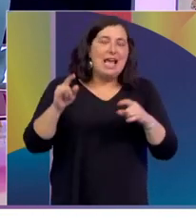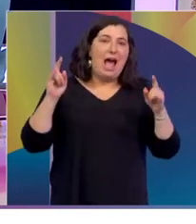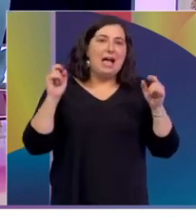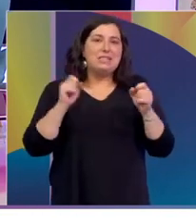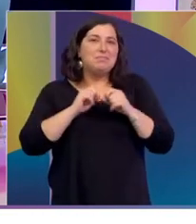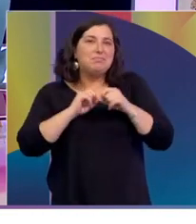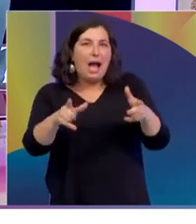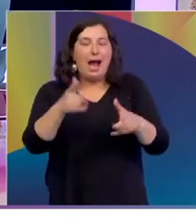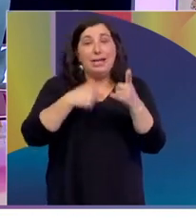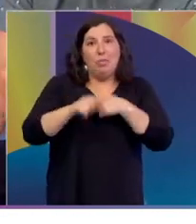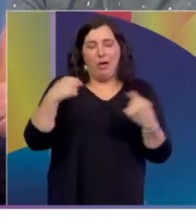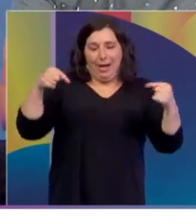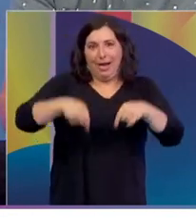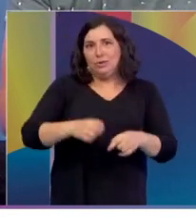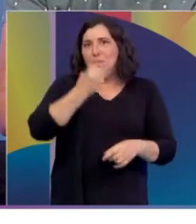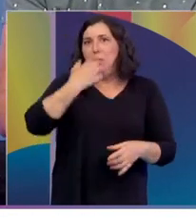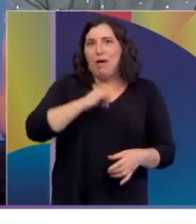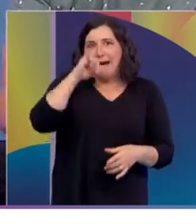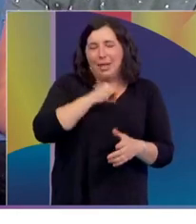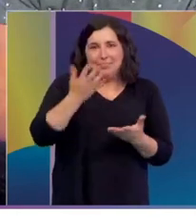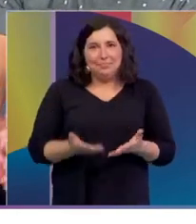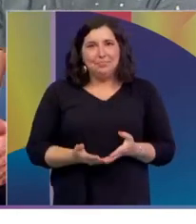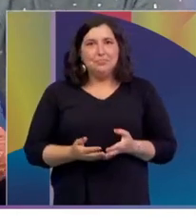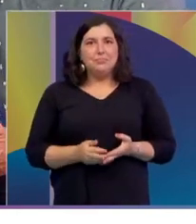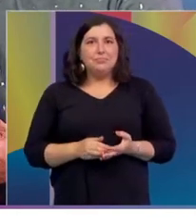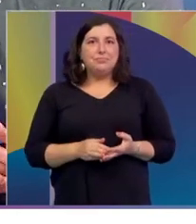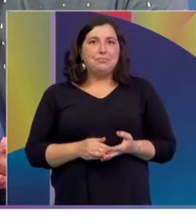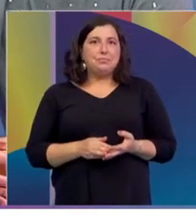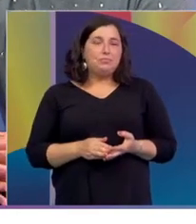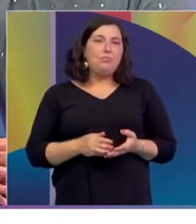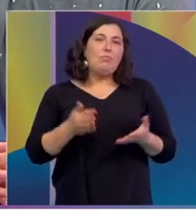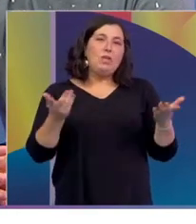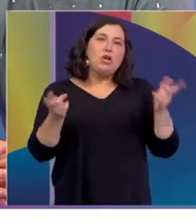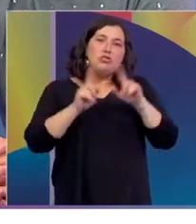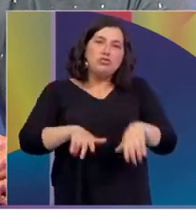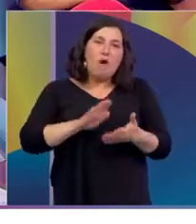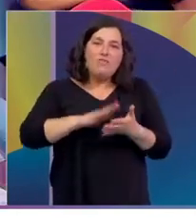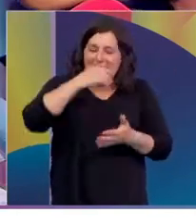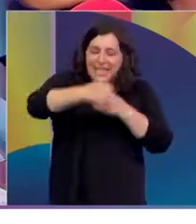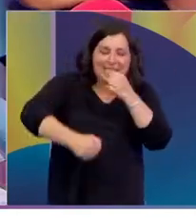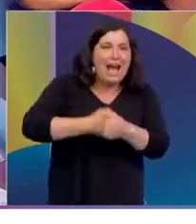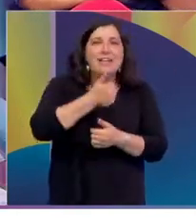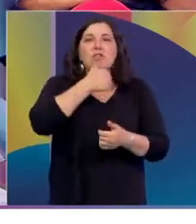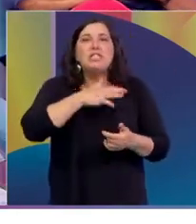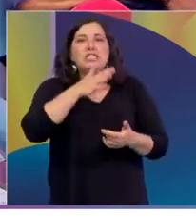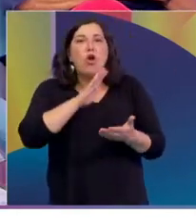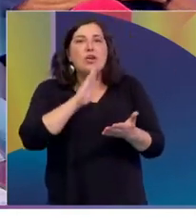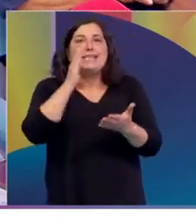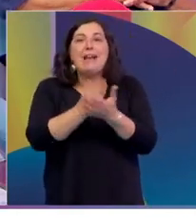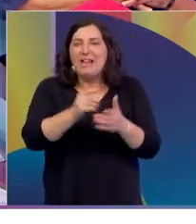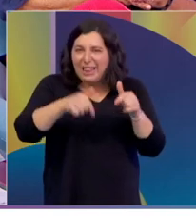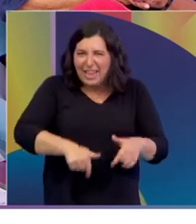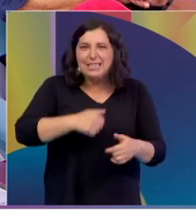a este año, ¿cómo están las historias que quedaron y que llegaron a esa final? ¿En qué siguen ahora? ¿Este año?